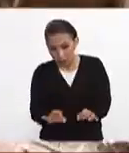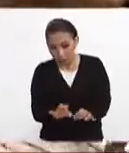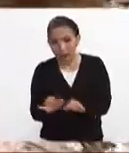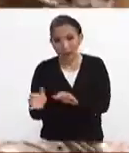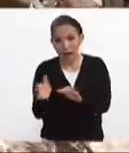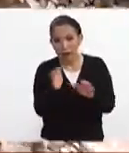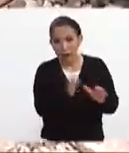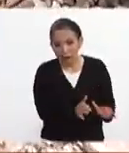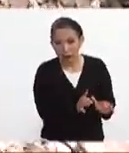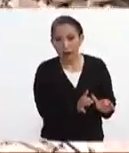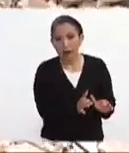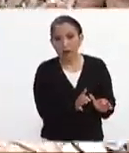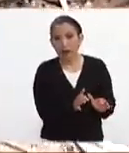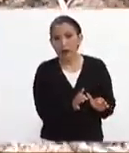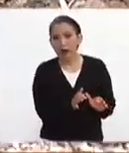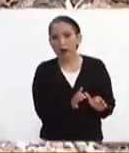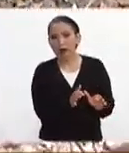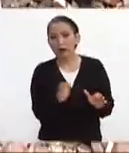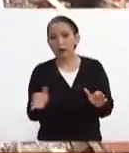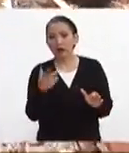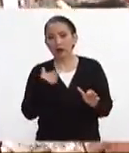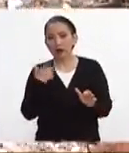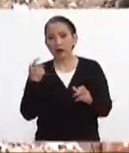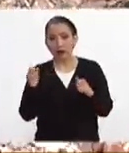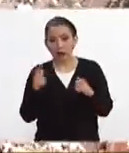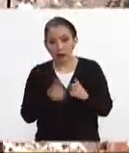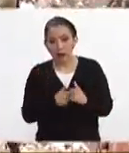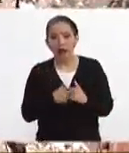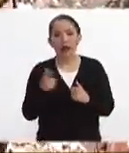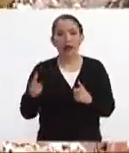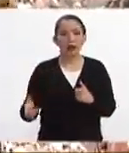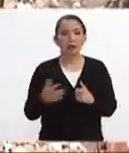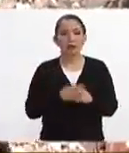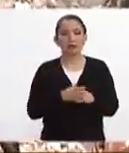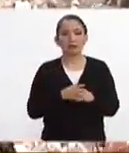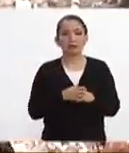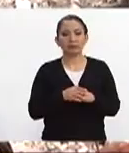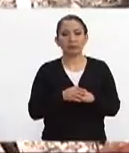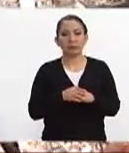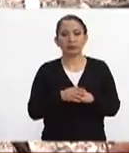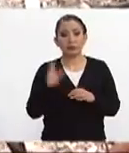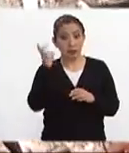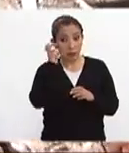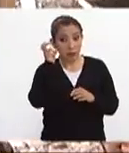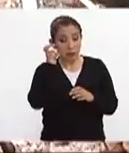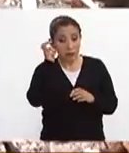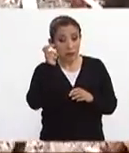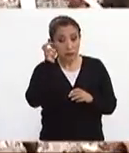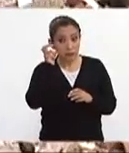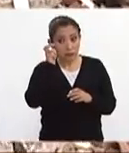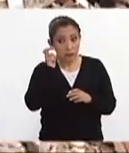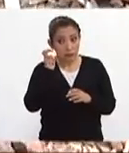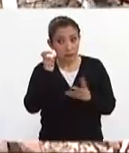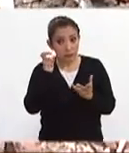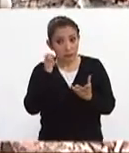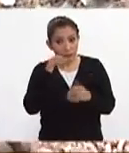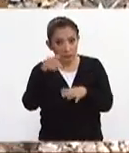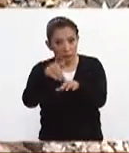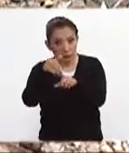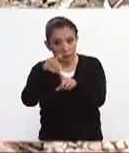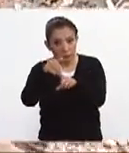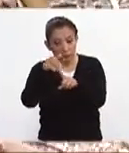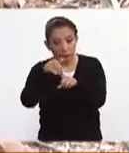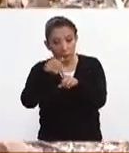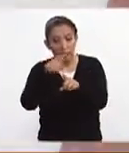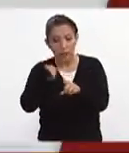determinan que existe vida porque hay voces sonidos movimientos ya aquí me escuchas porque también ya aquí ya